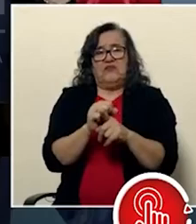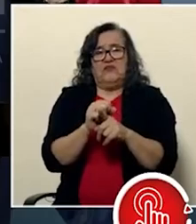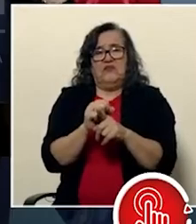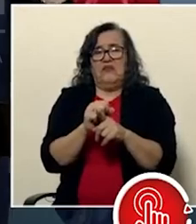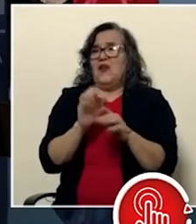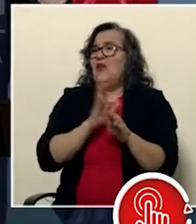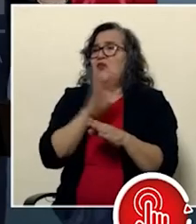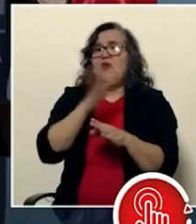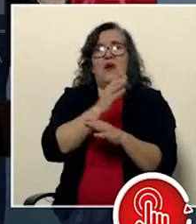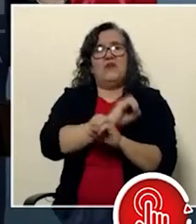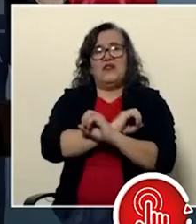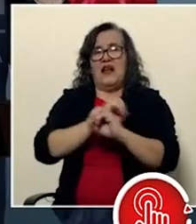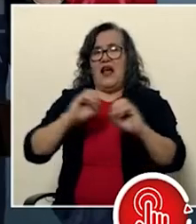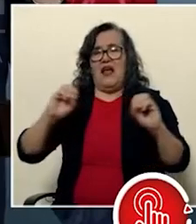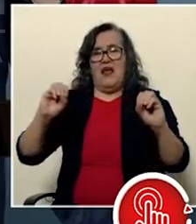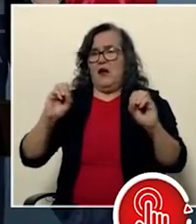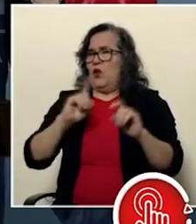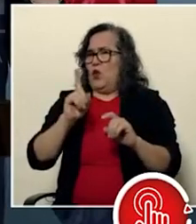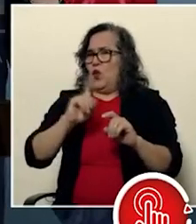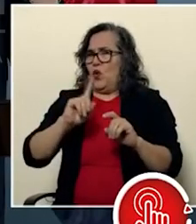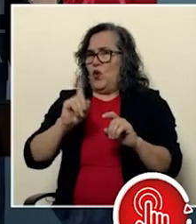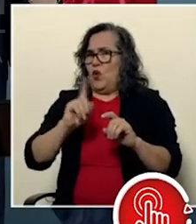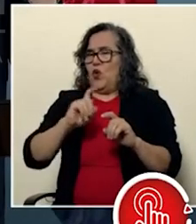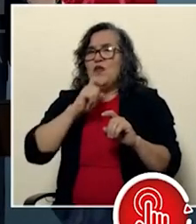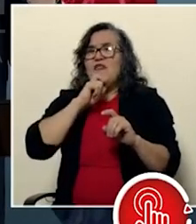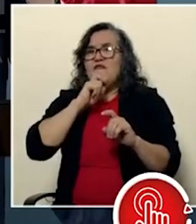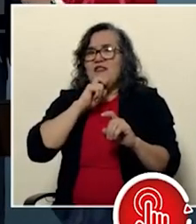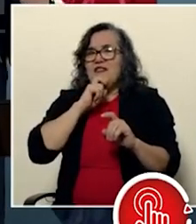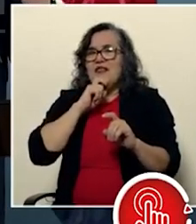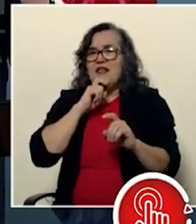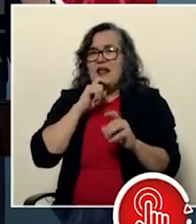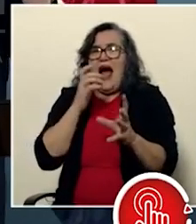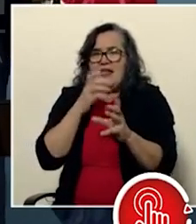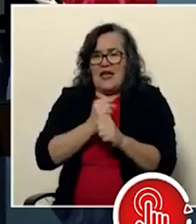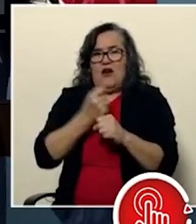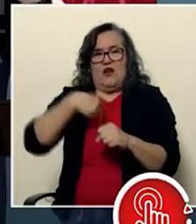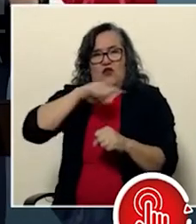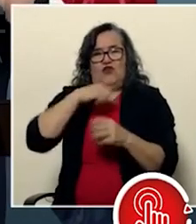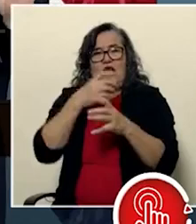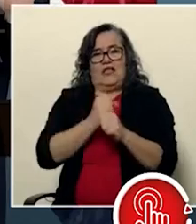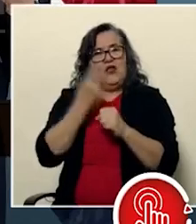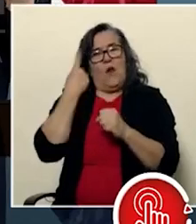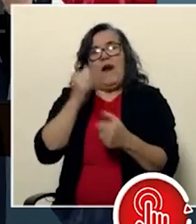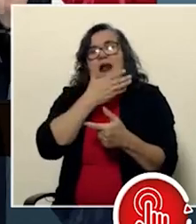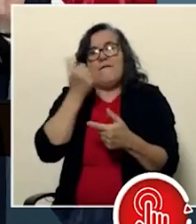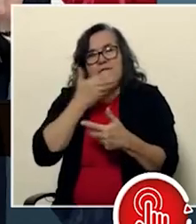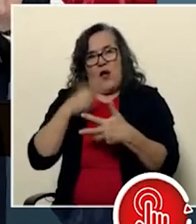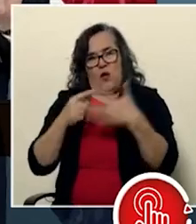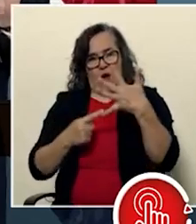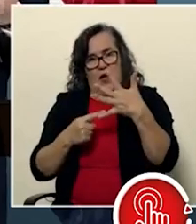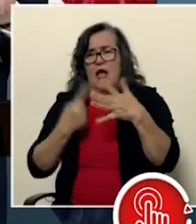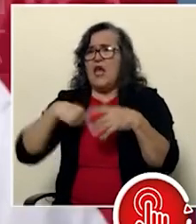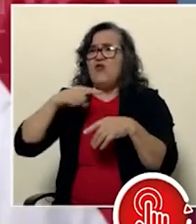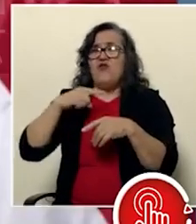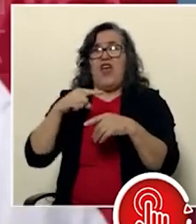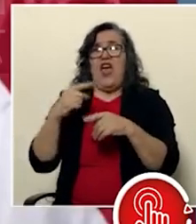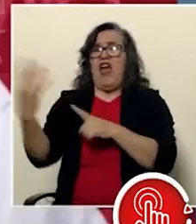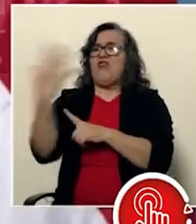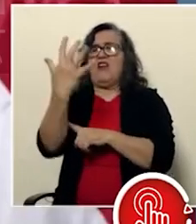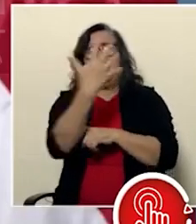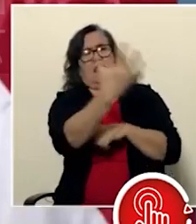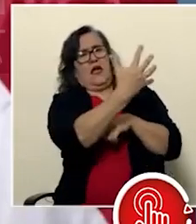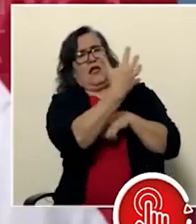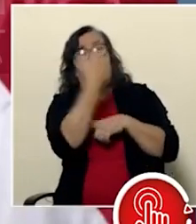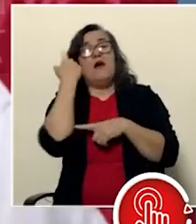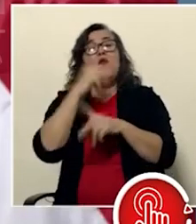a ninguna parte. No, lo difícil es hacer lo que estamos haciendo y recibiendo los ataques por defender